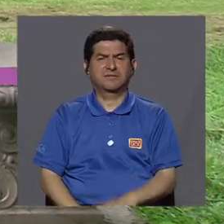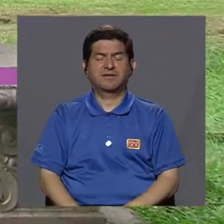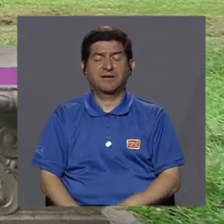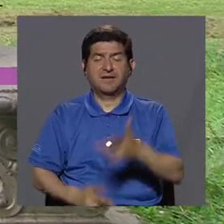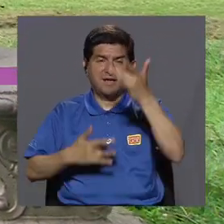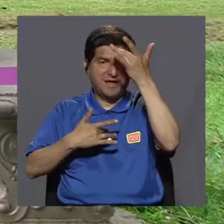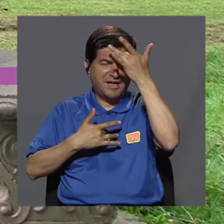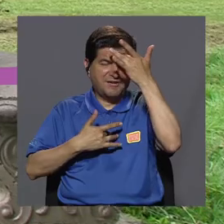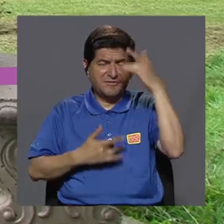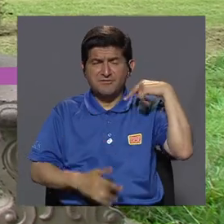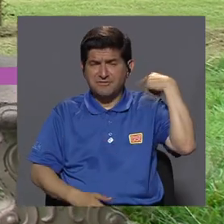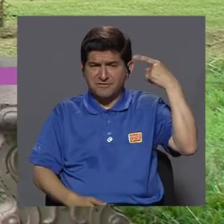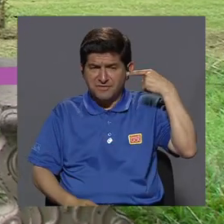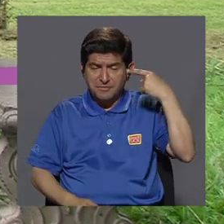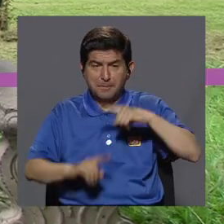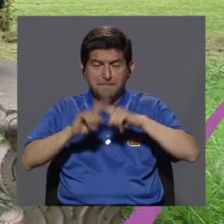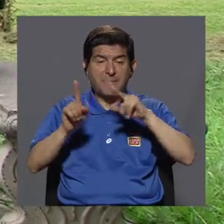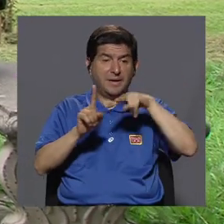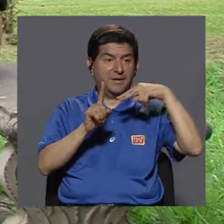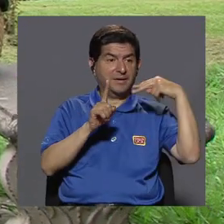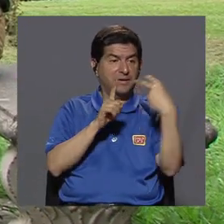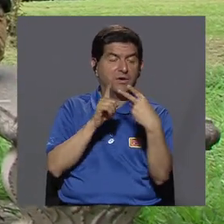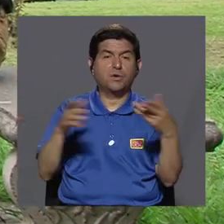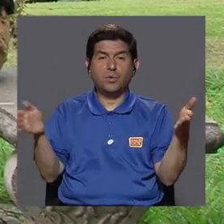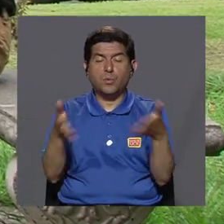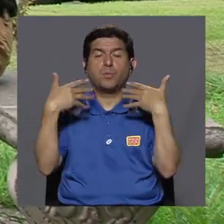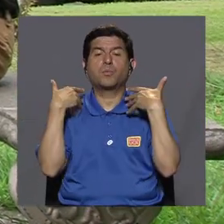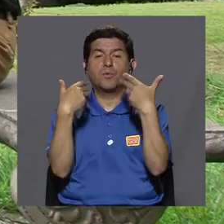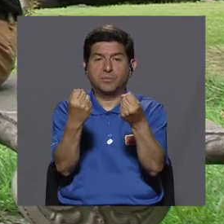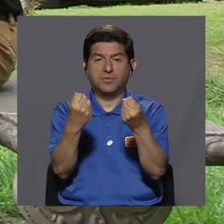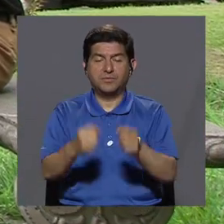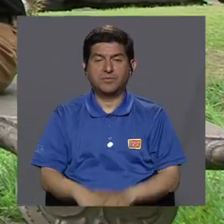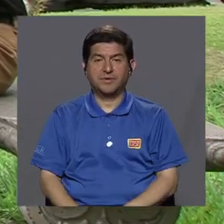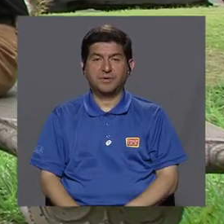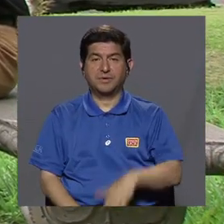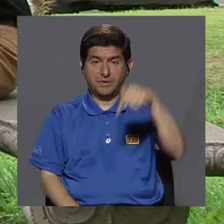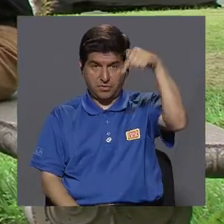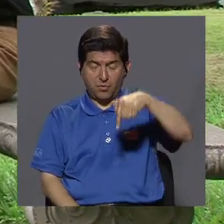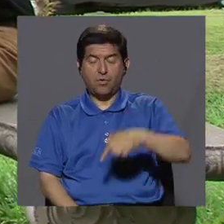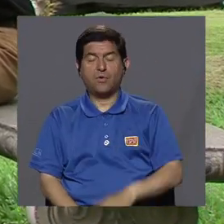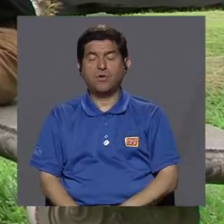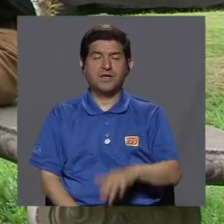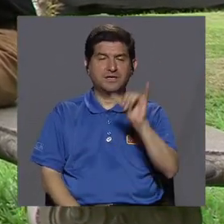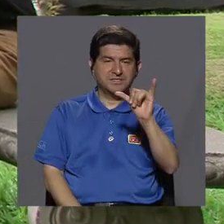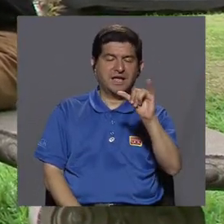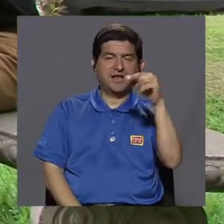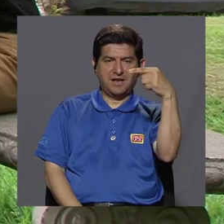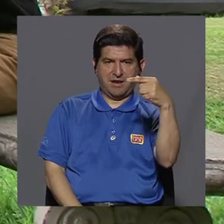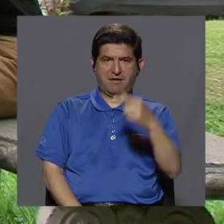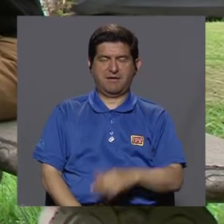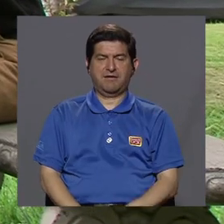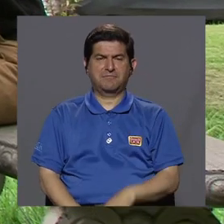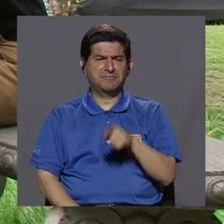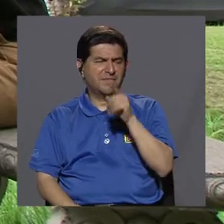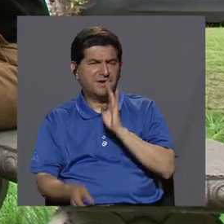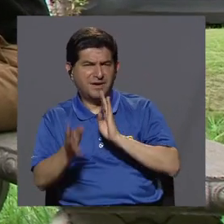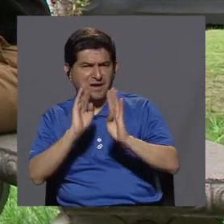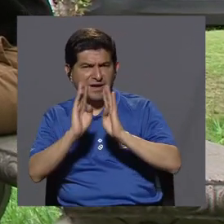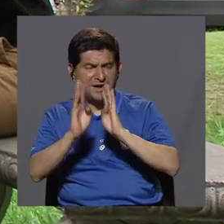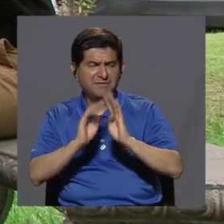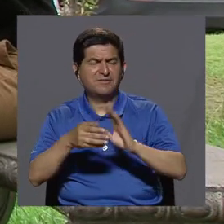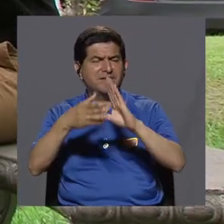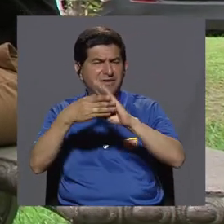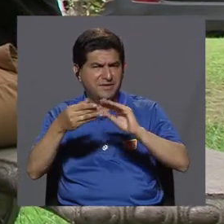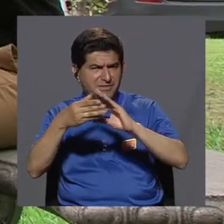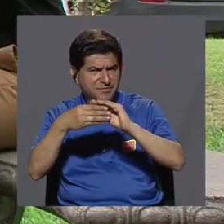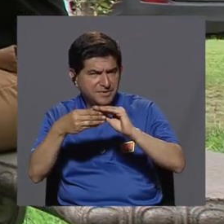de las enfermedades demenciales, pero desde el punto de vista de la promoción de la salud. está con nosotros Jainer Gutiérrez. Conversábamos,